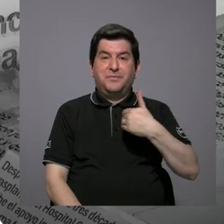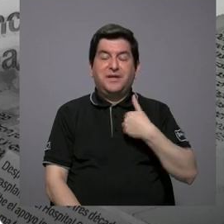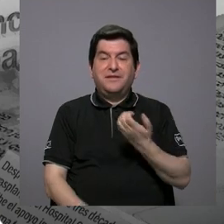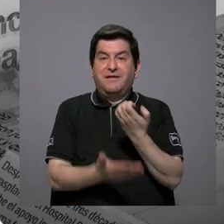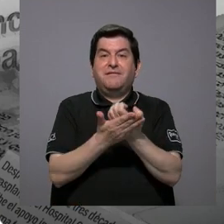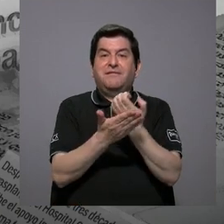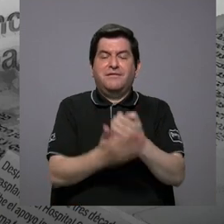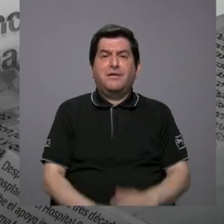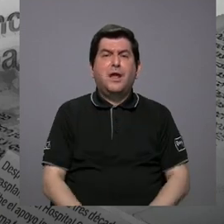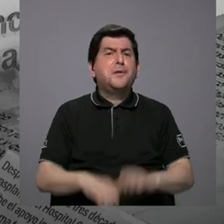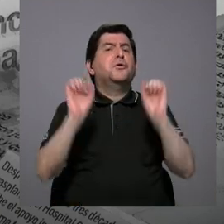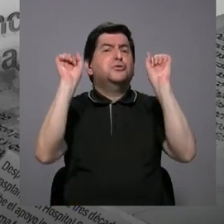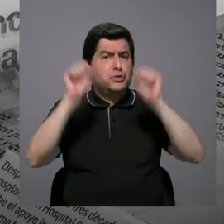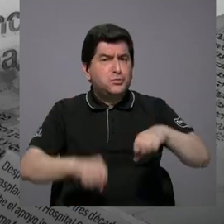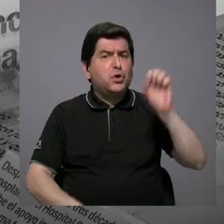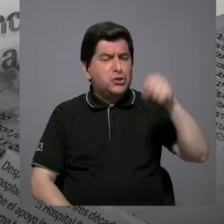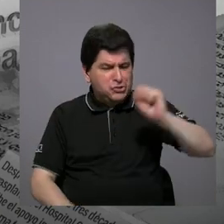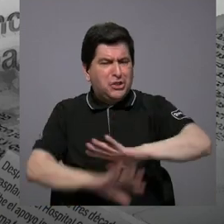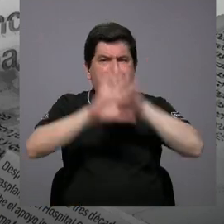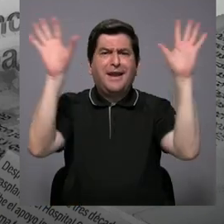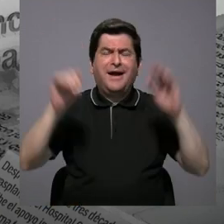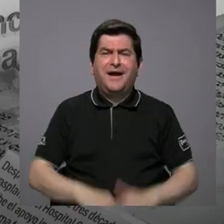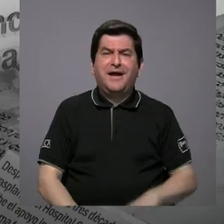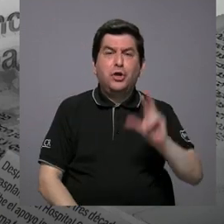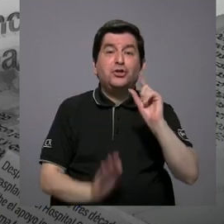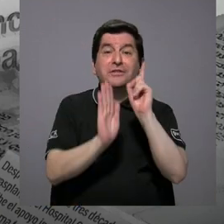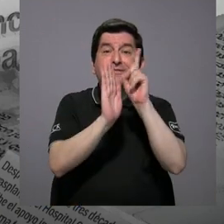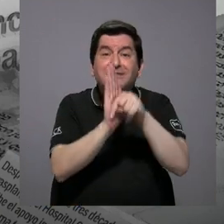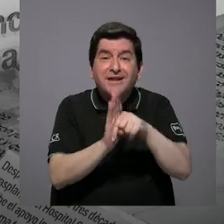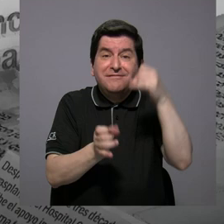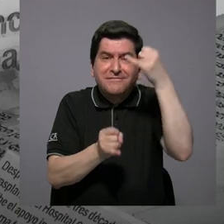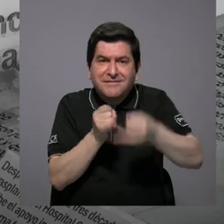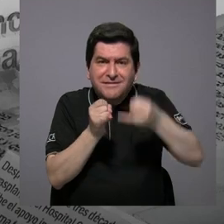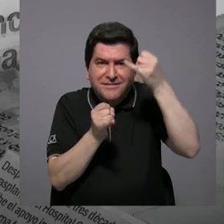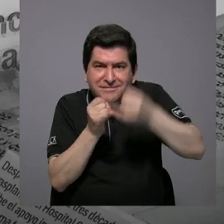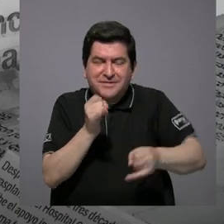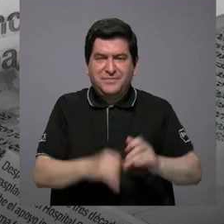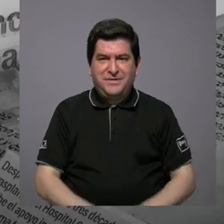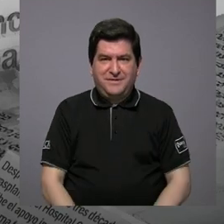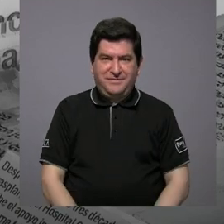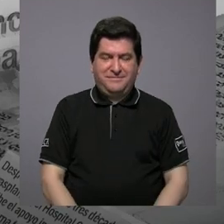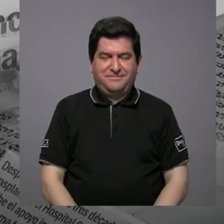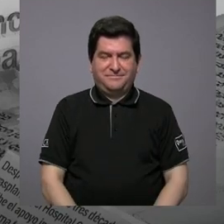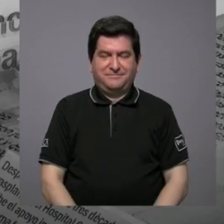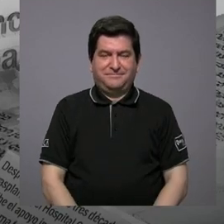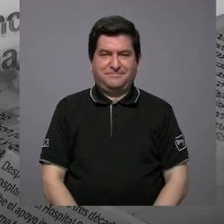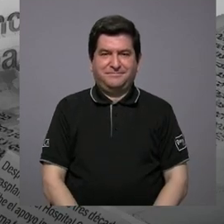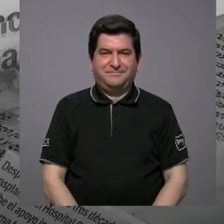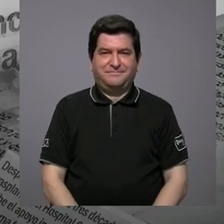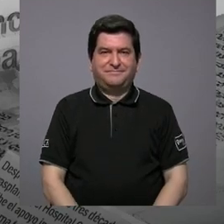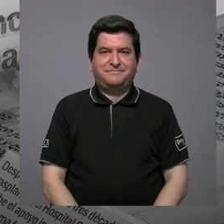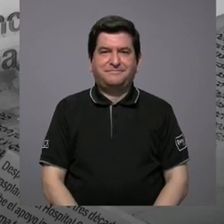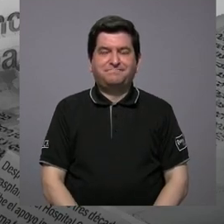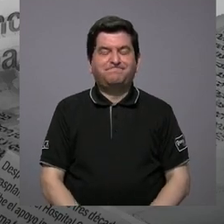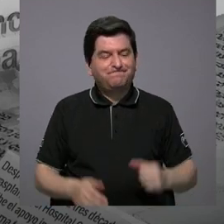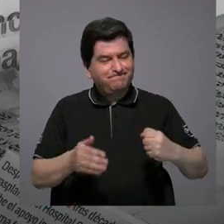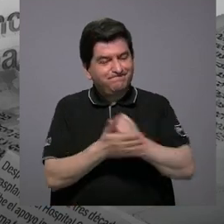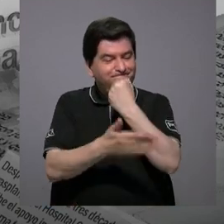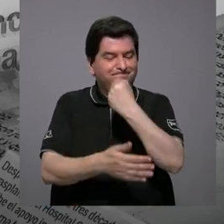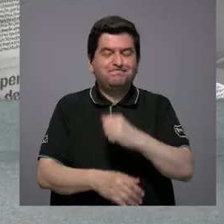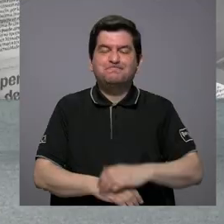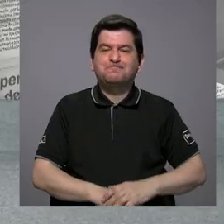Entonces sí se puede. Claro que sí se puede. Le dejo 30 segundos para cerrar porque llegamos al final. Charita.